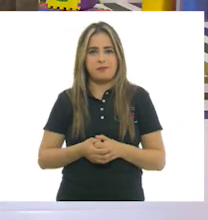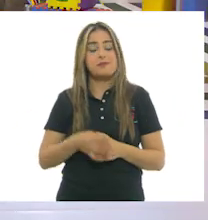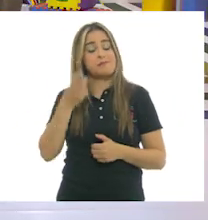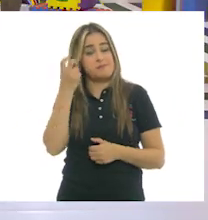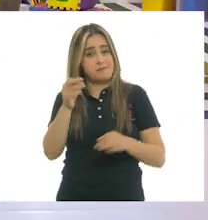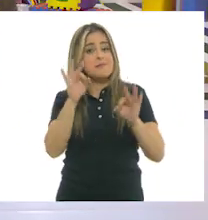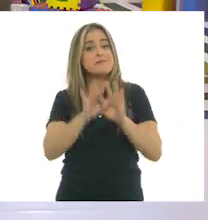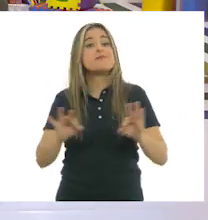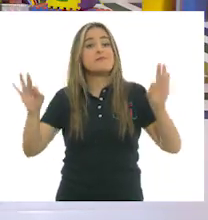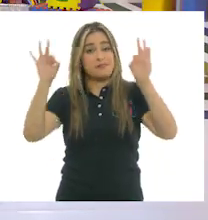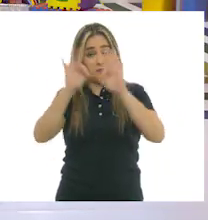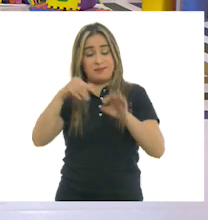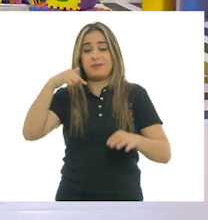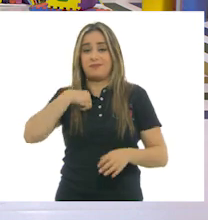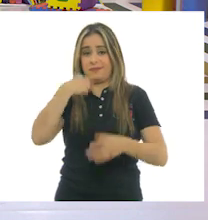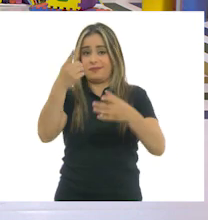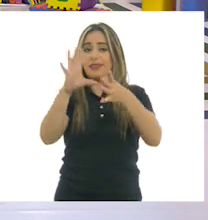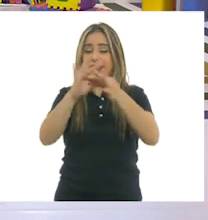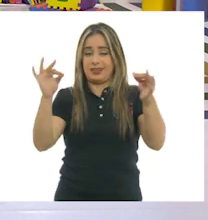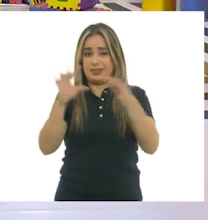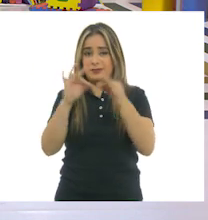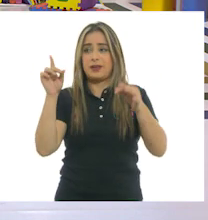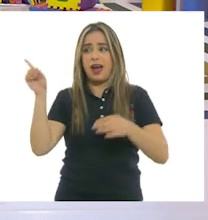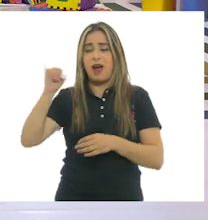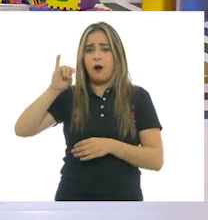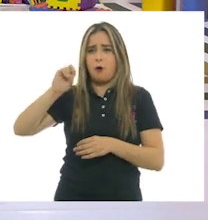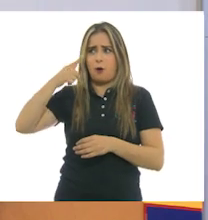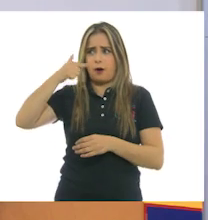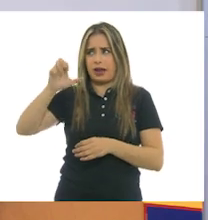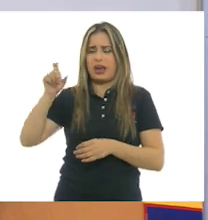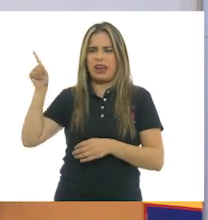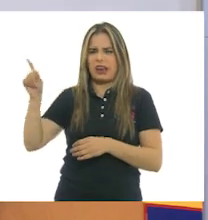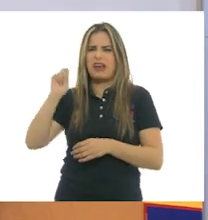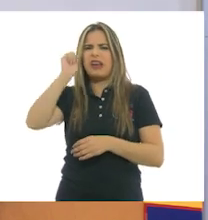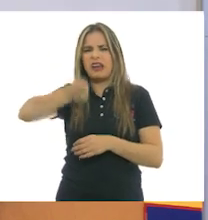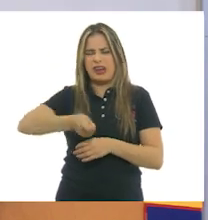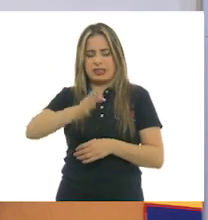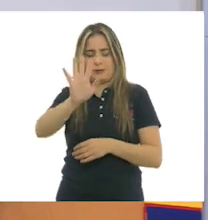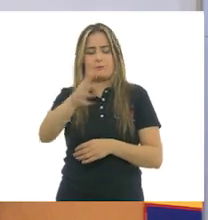importante retomar un poco de lo que nos está hablando Jorge. Porque